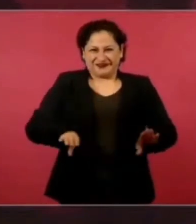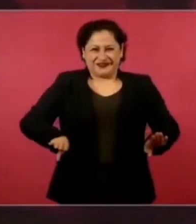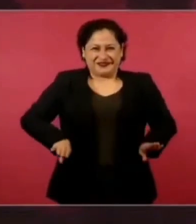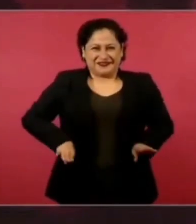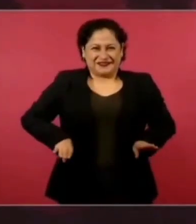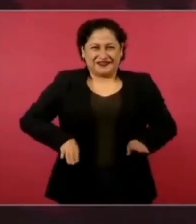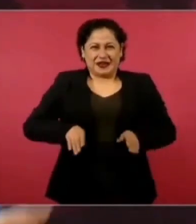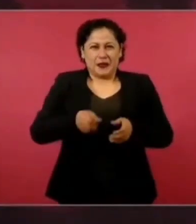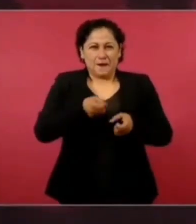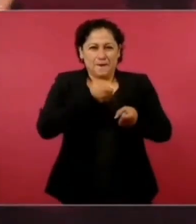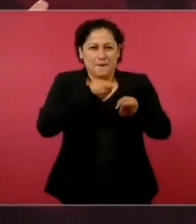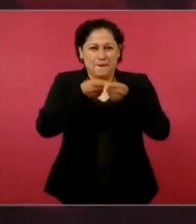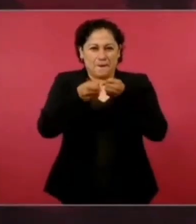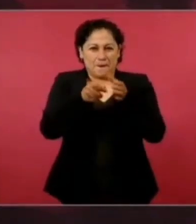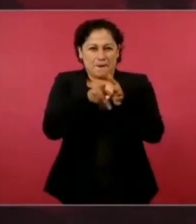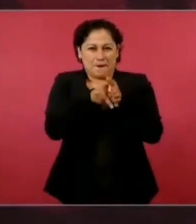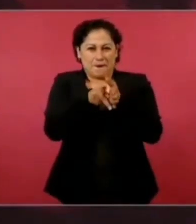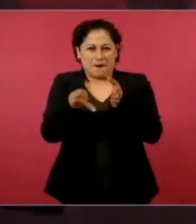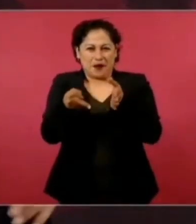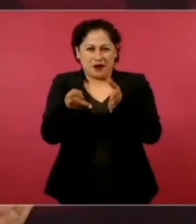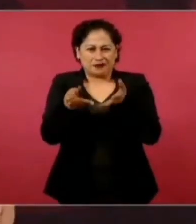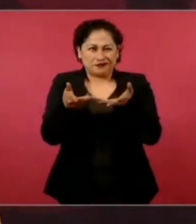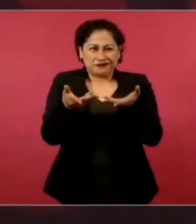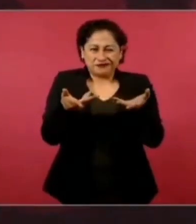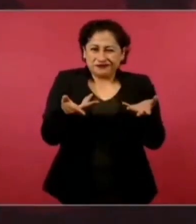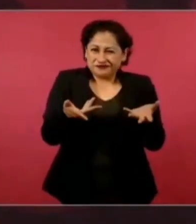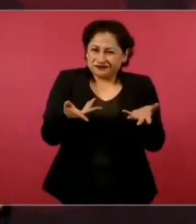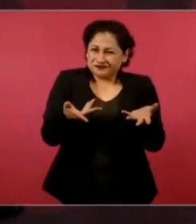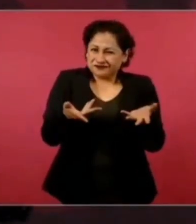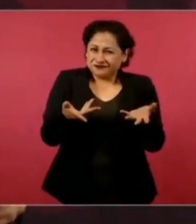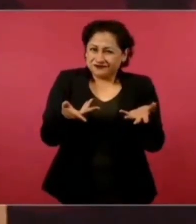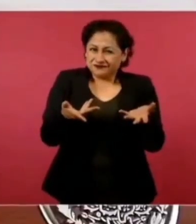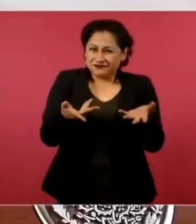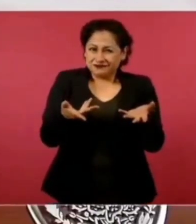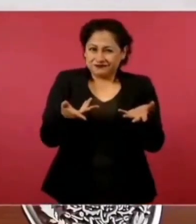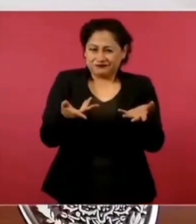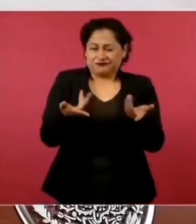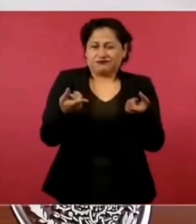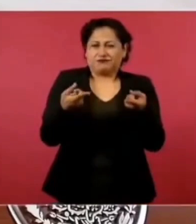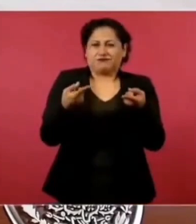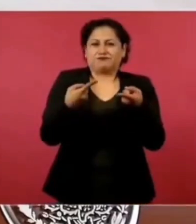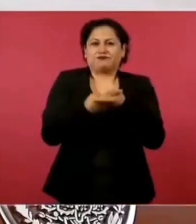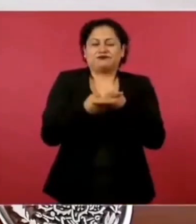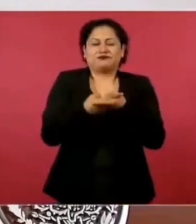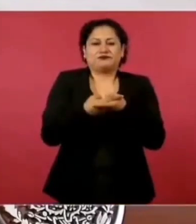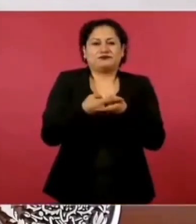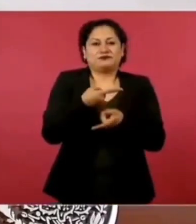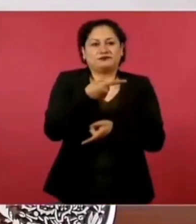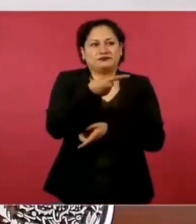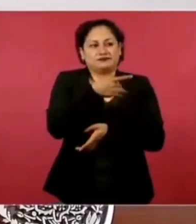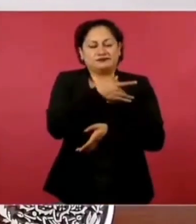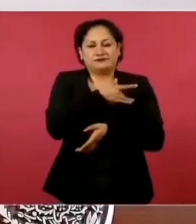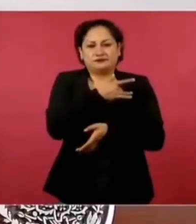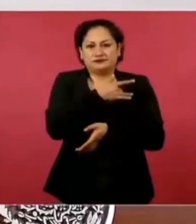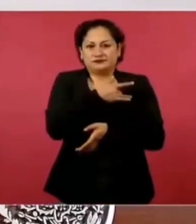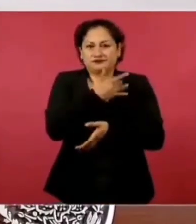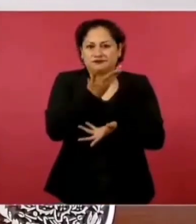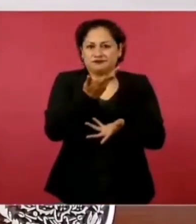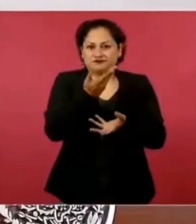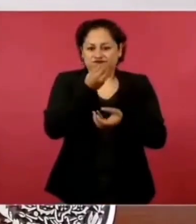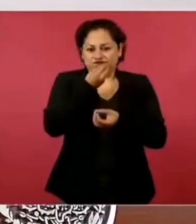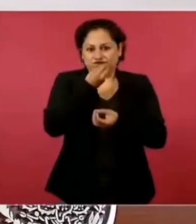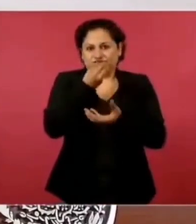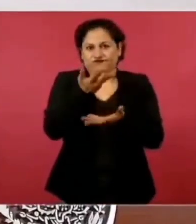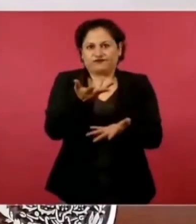No tiene sentido, pero es el coraje